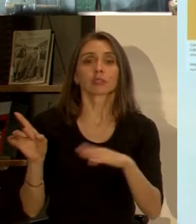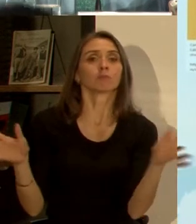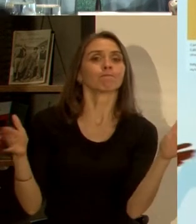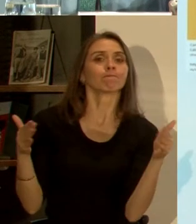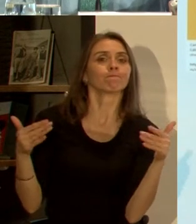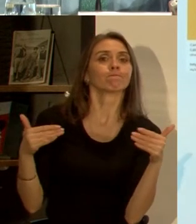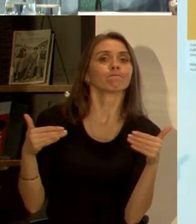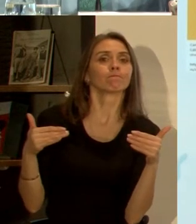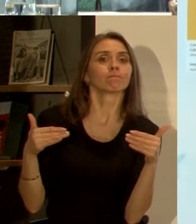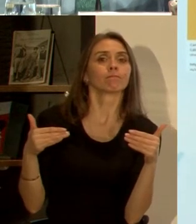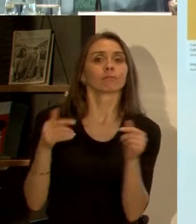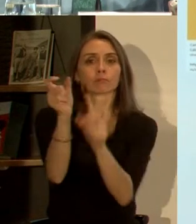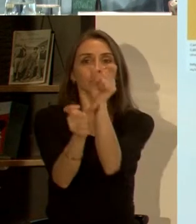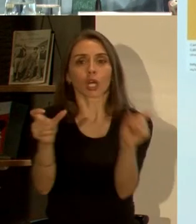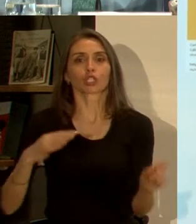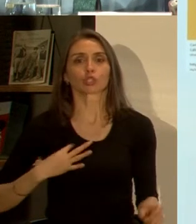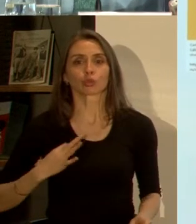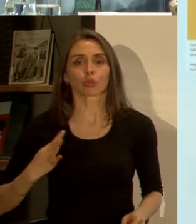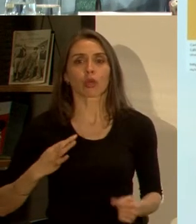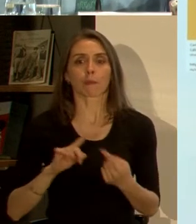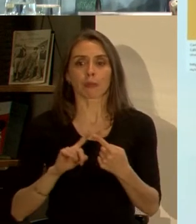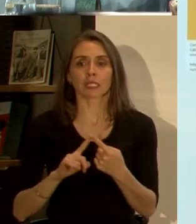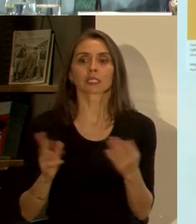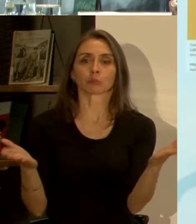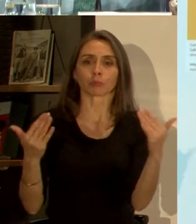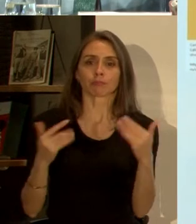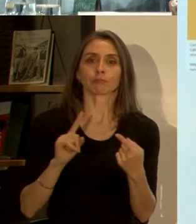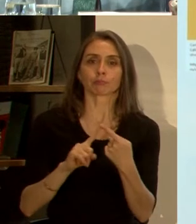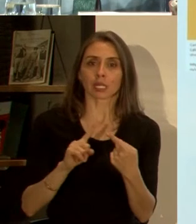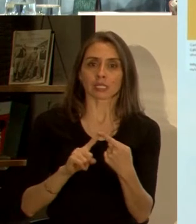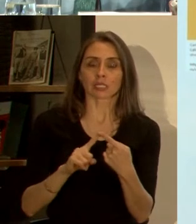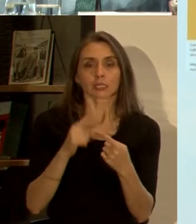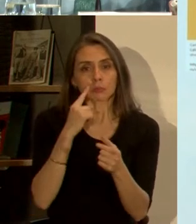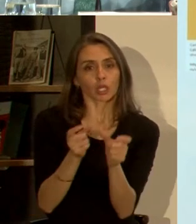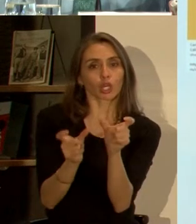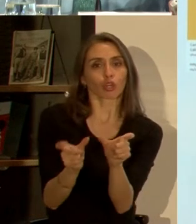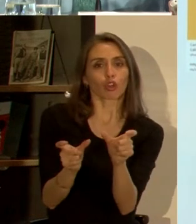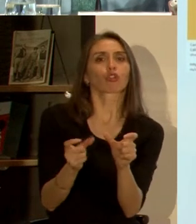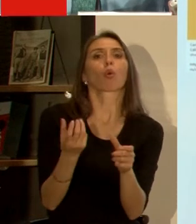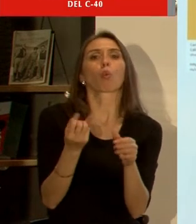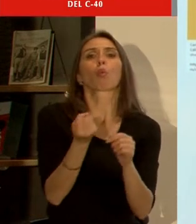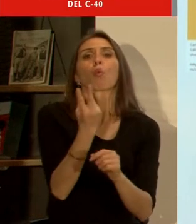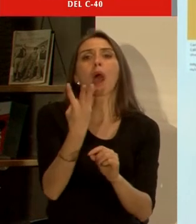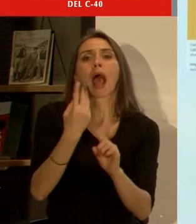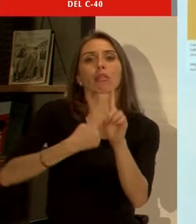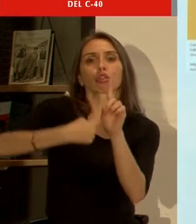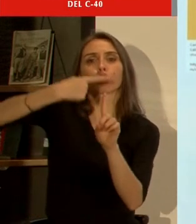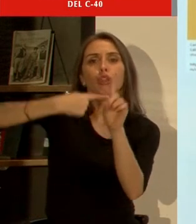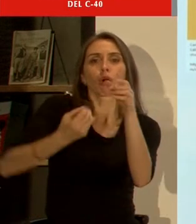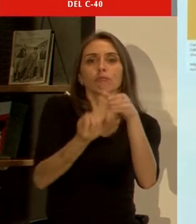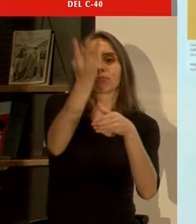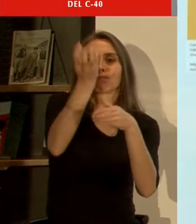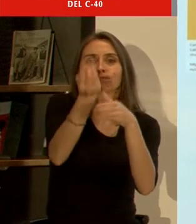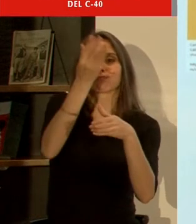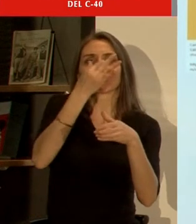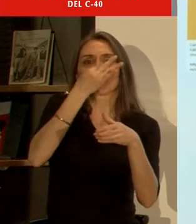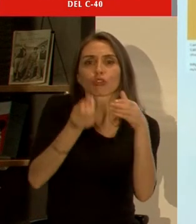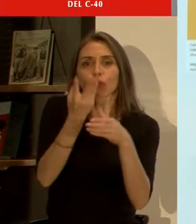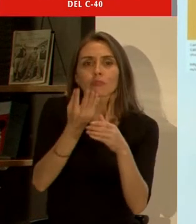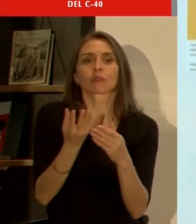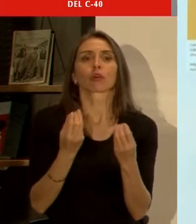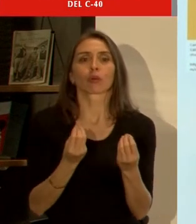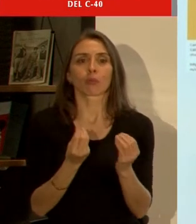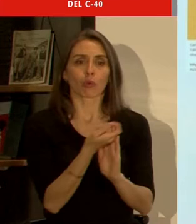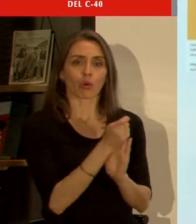también a la ciudadanía. La ciudad está involucrando a la ciudadanía para hacer seguimiento a sus emisiones y para estimularlo en la reducción de esas